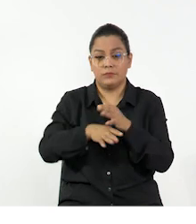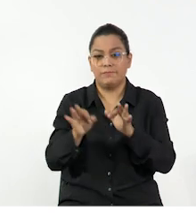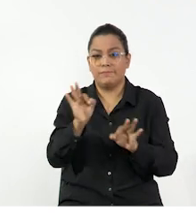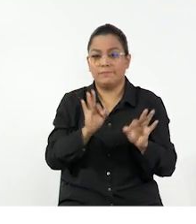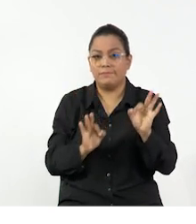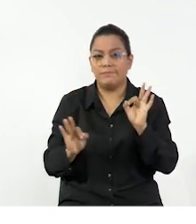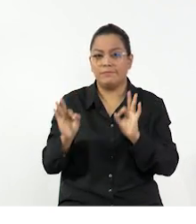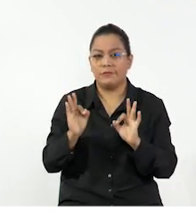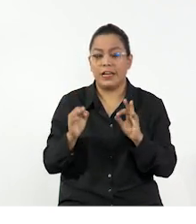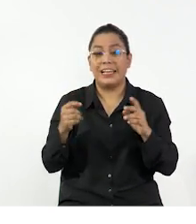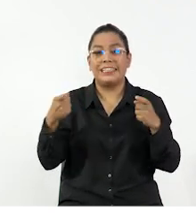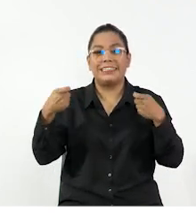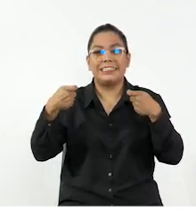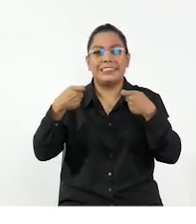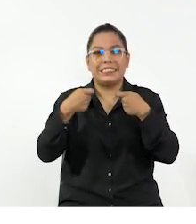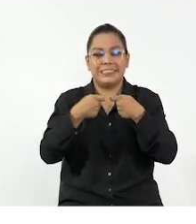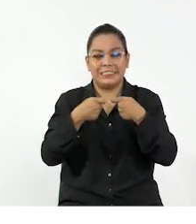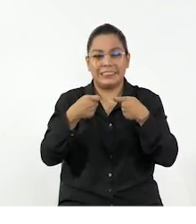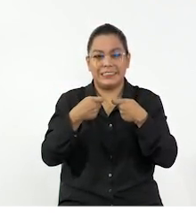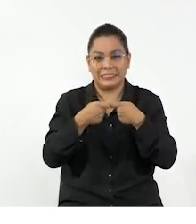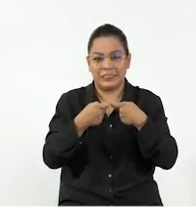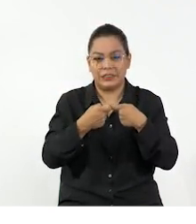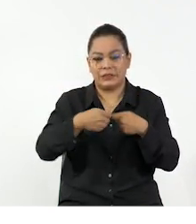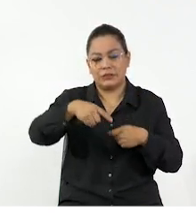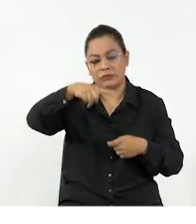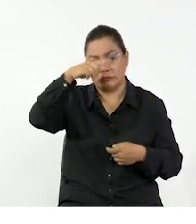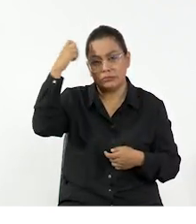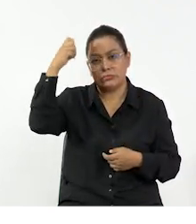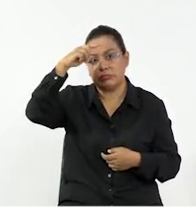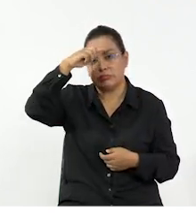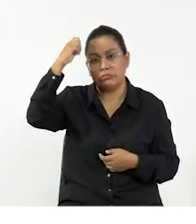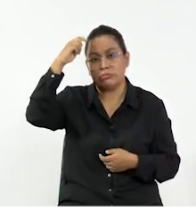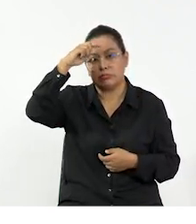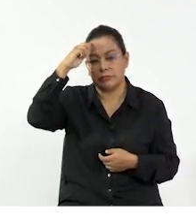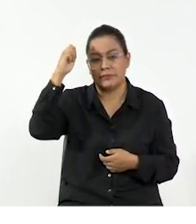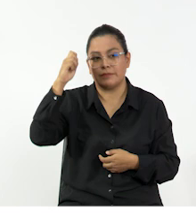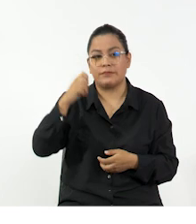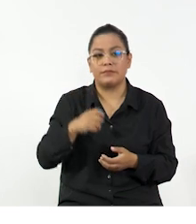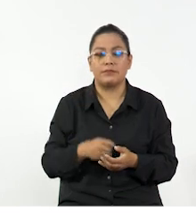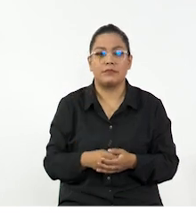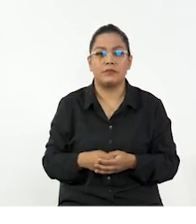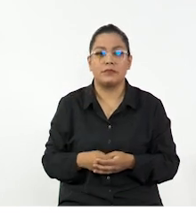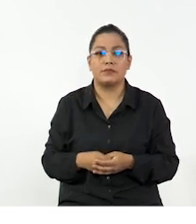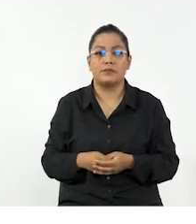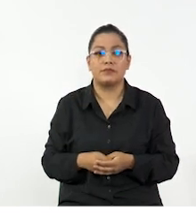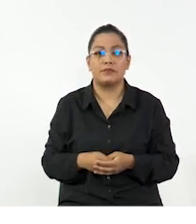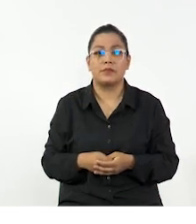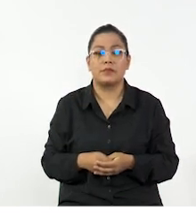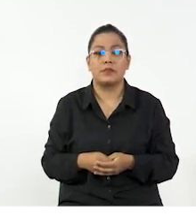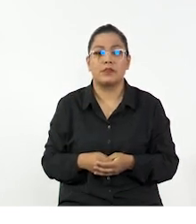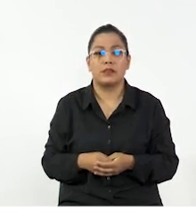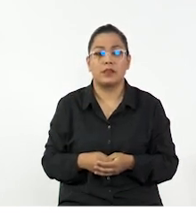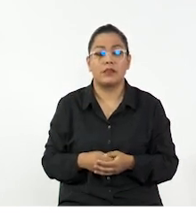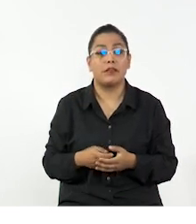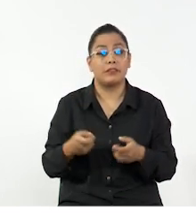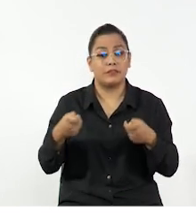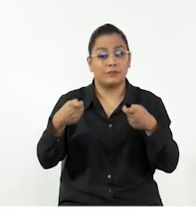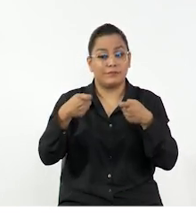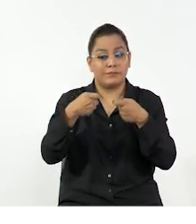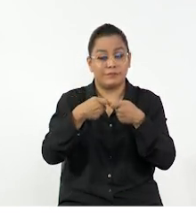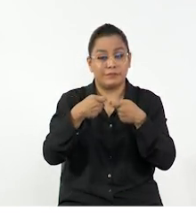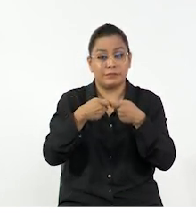como magnitud física, estamos hablando de la energía gastada o el trabajo realizado sobre un cuerpo y va a ser